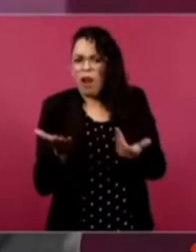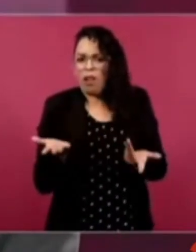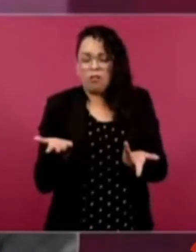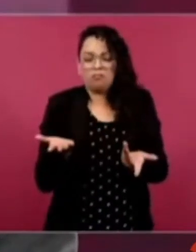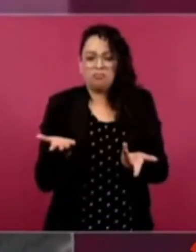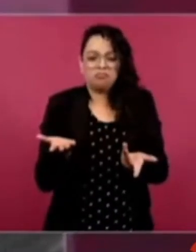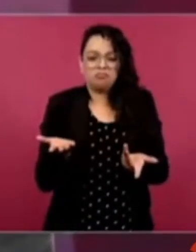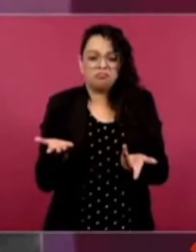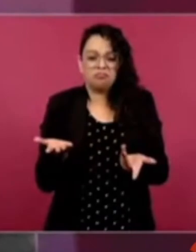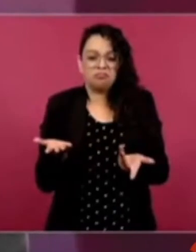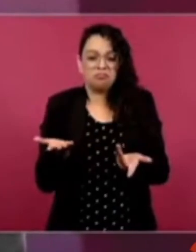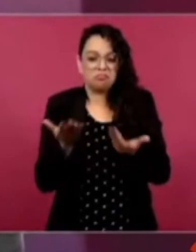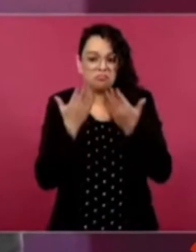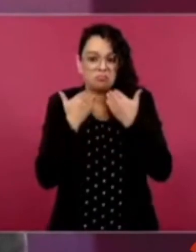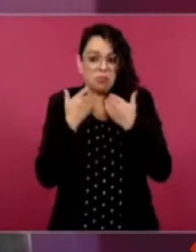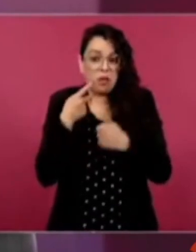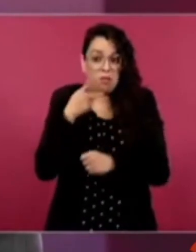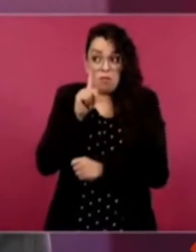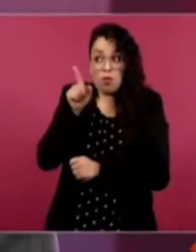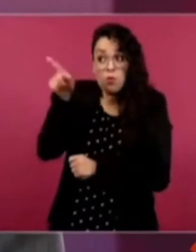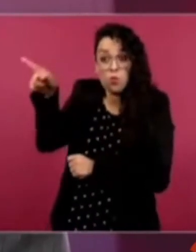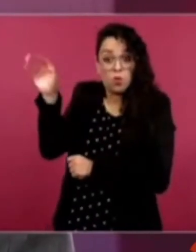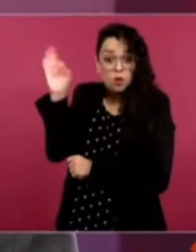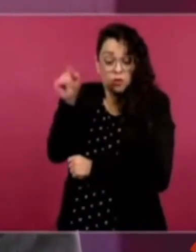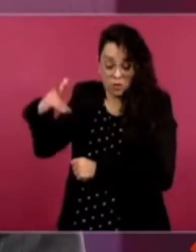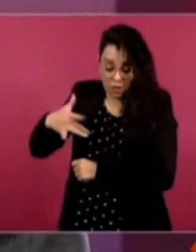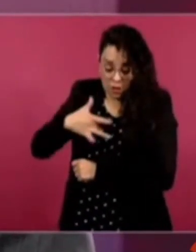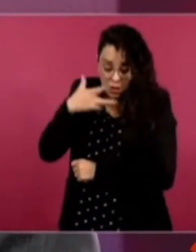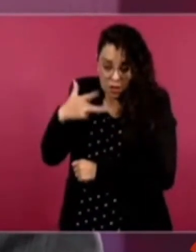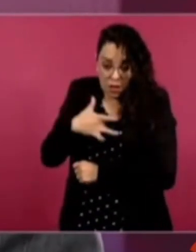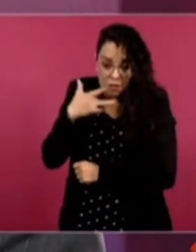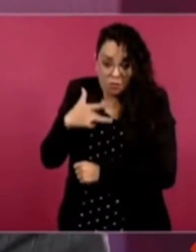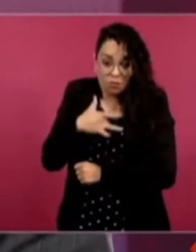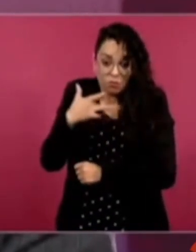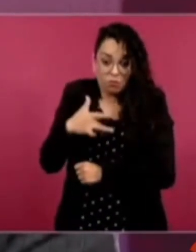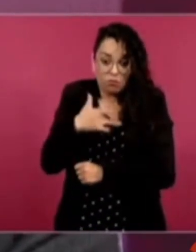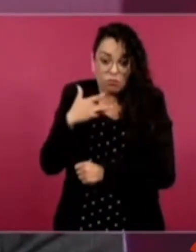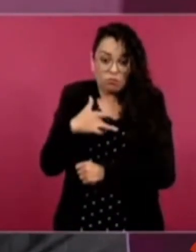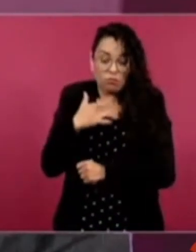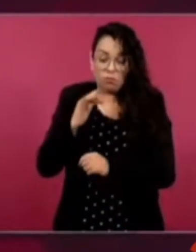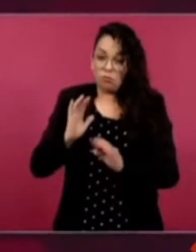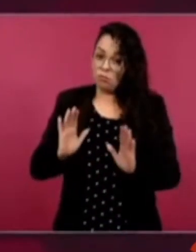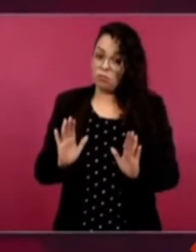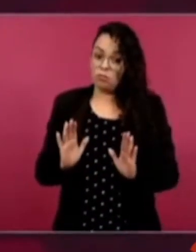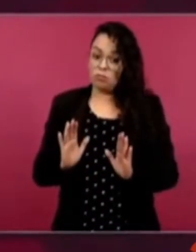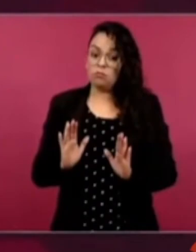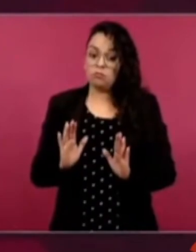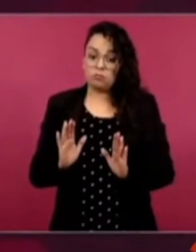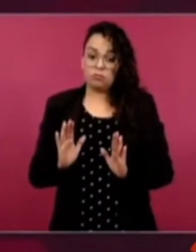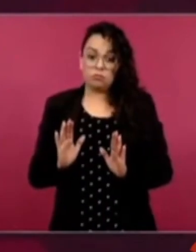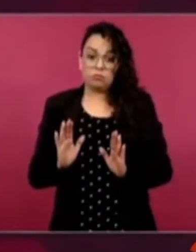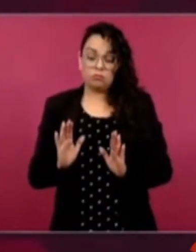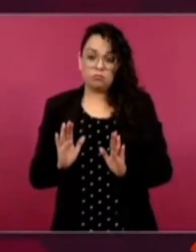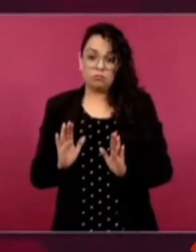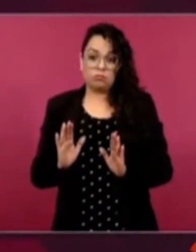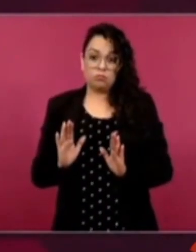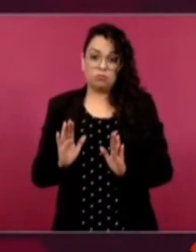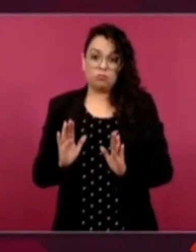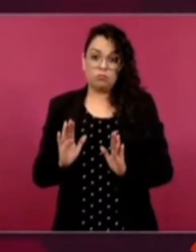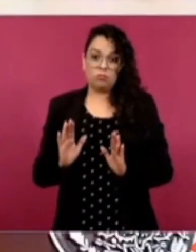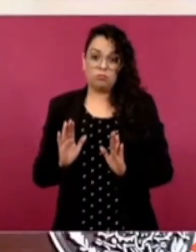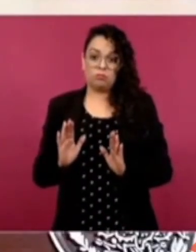él puede tener otros elementos.